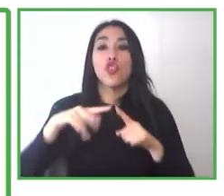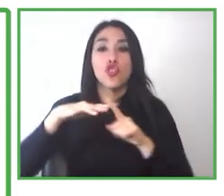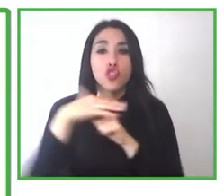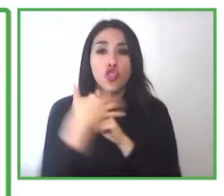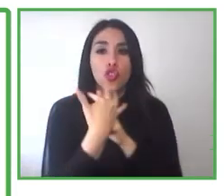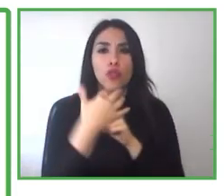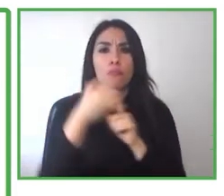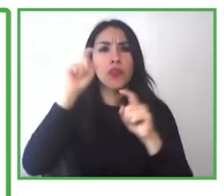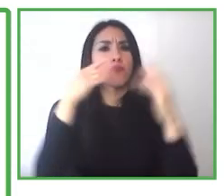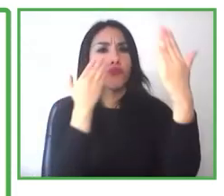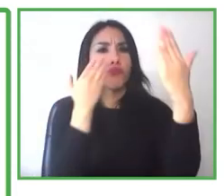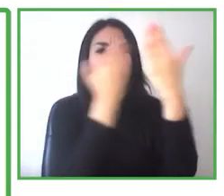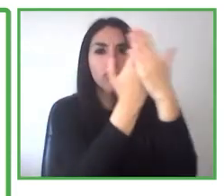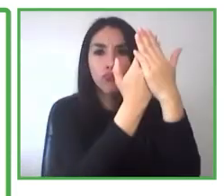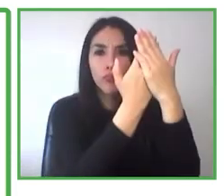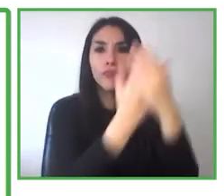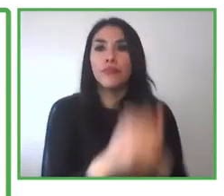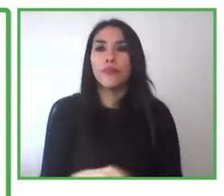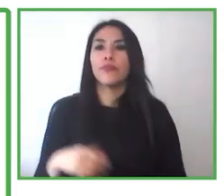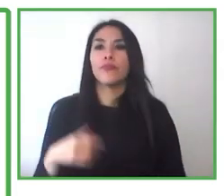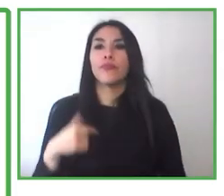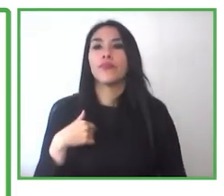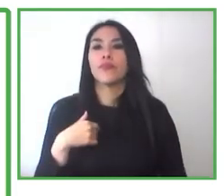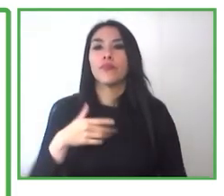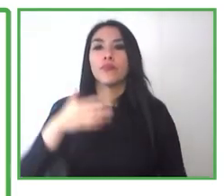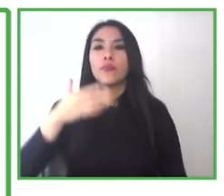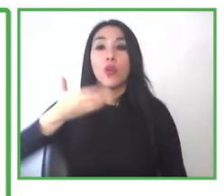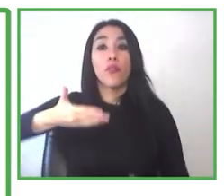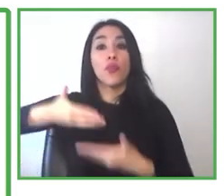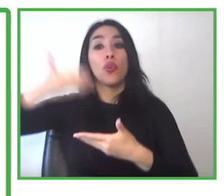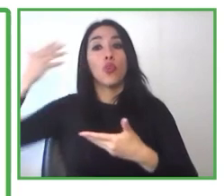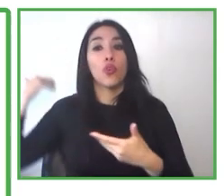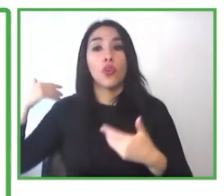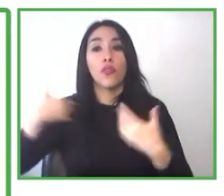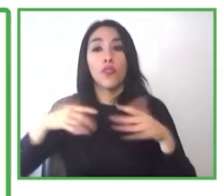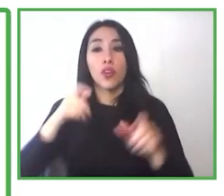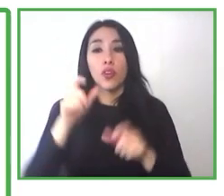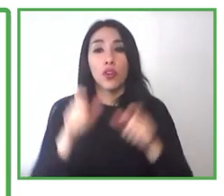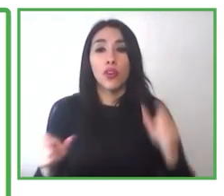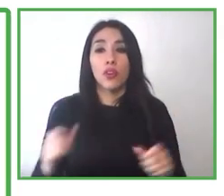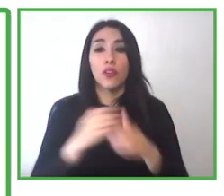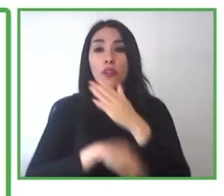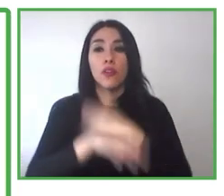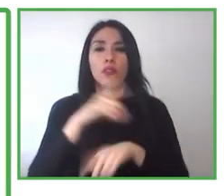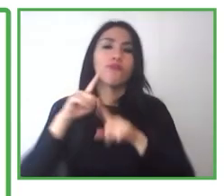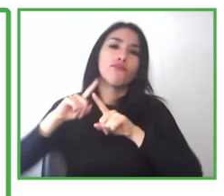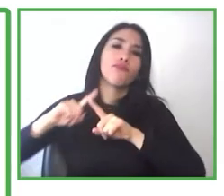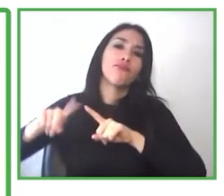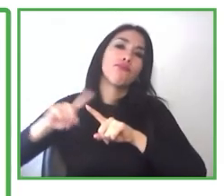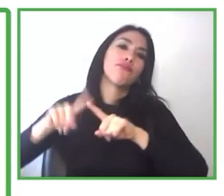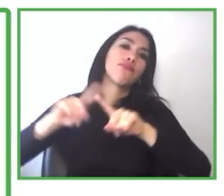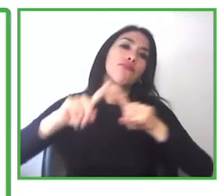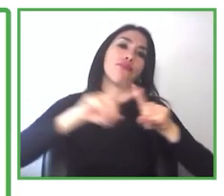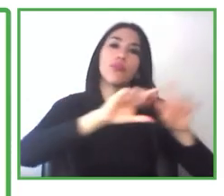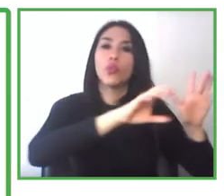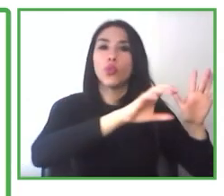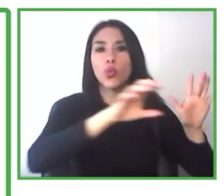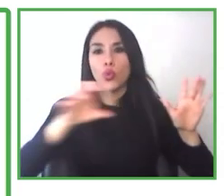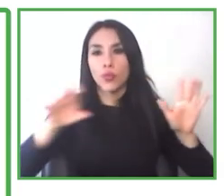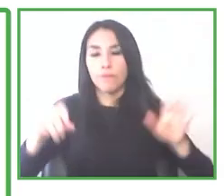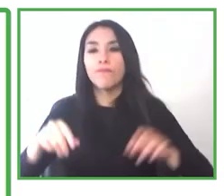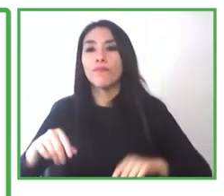certificado a las personas con discapacidad en distintos rubros como instaladores eléctricos, manipuladores de alimentos,